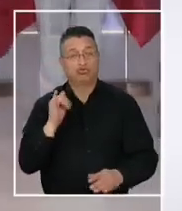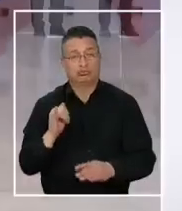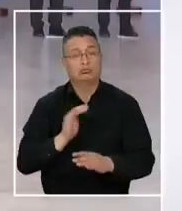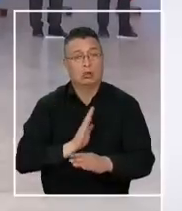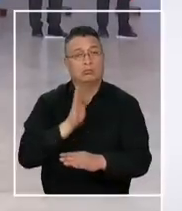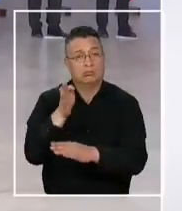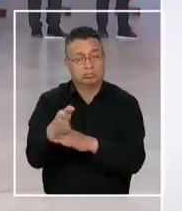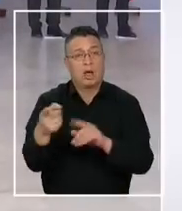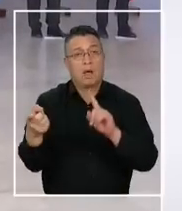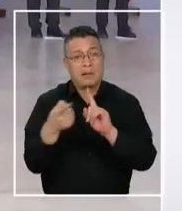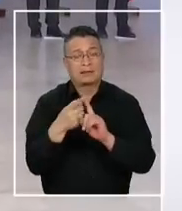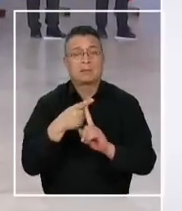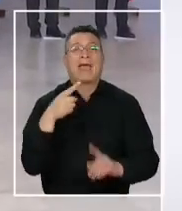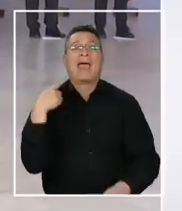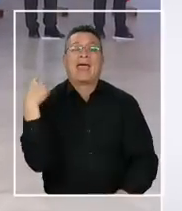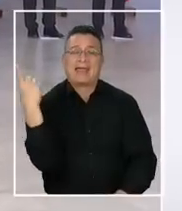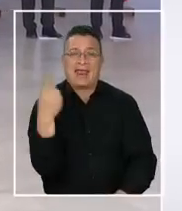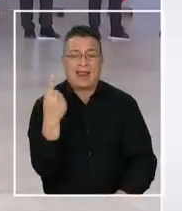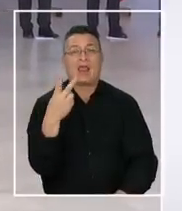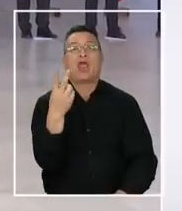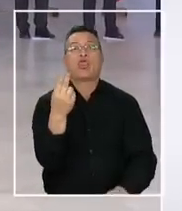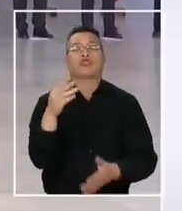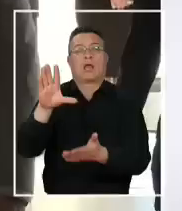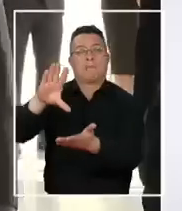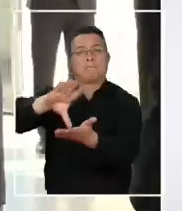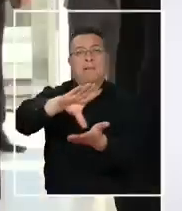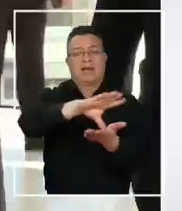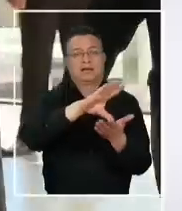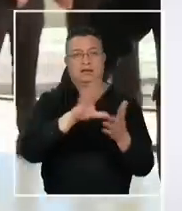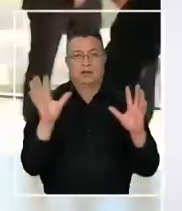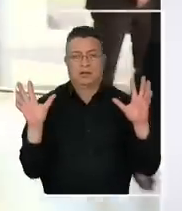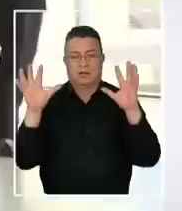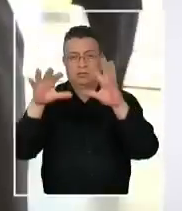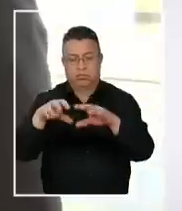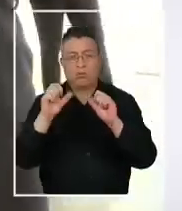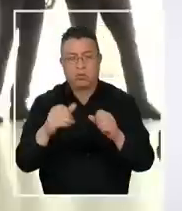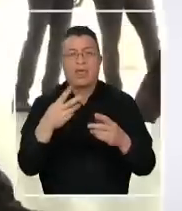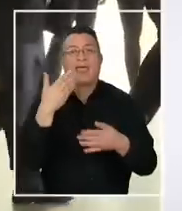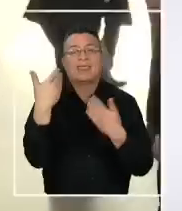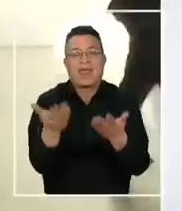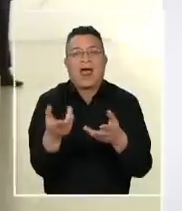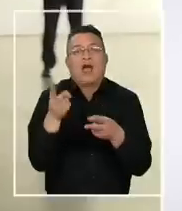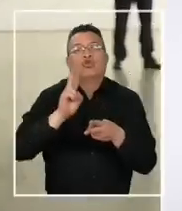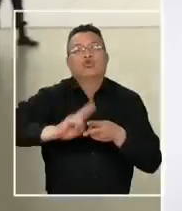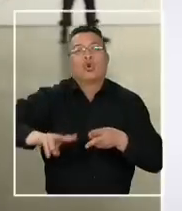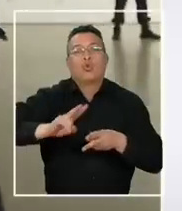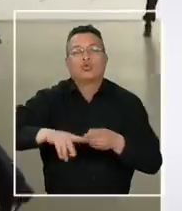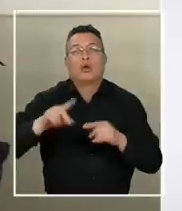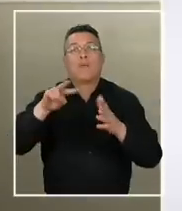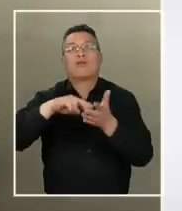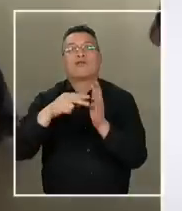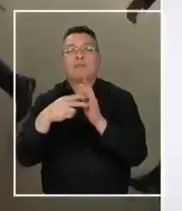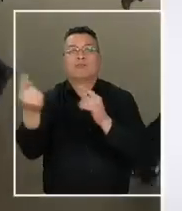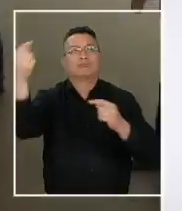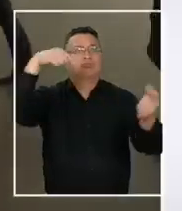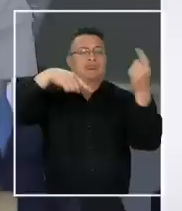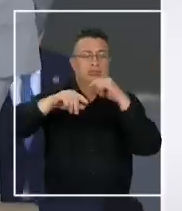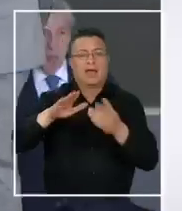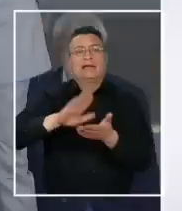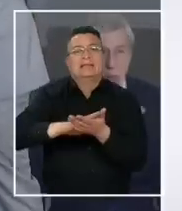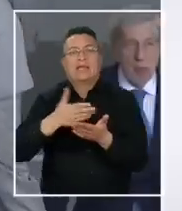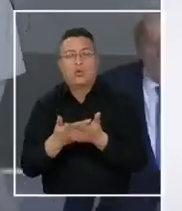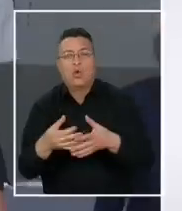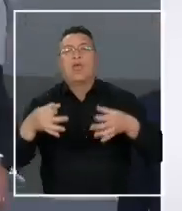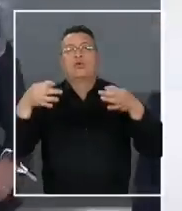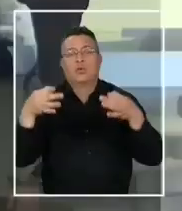instancia más general, de estos 12 países más pragmática, donde se puede dar soluciones a los problemas, por ejemplo, de la migración, de la salud, de la